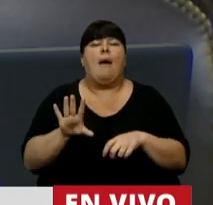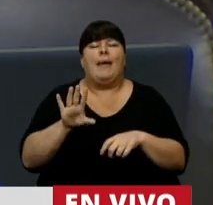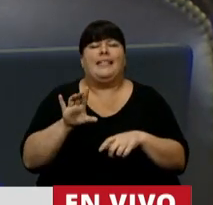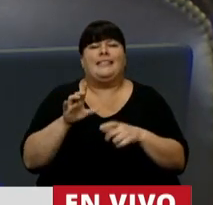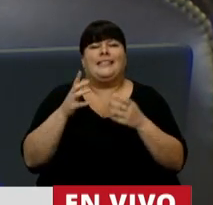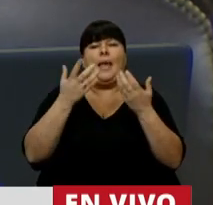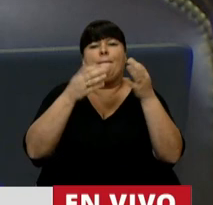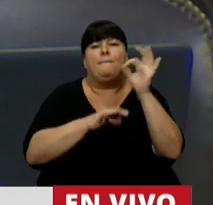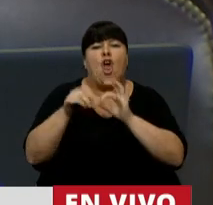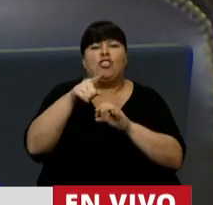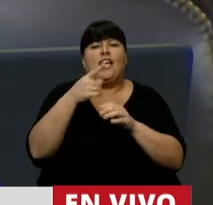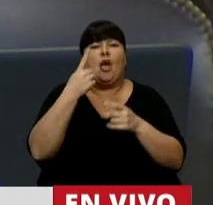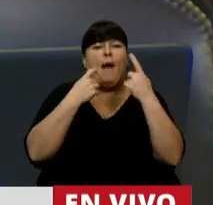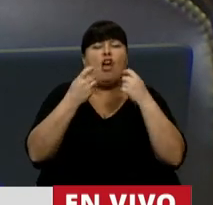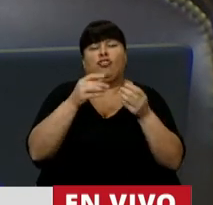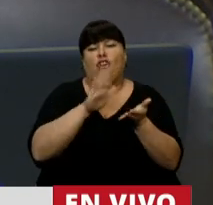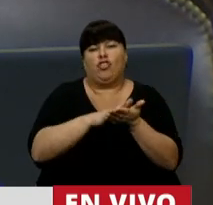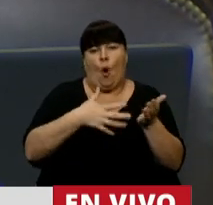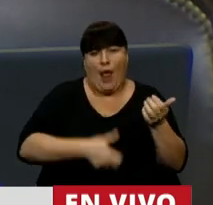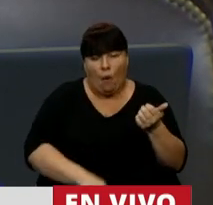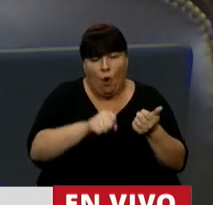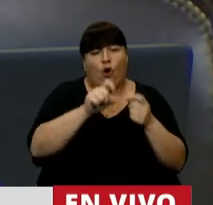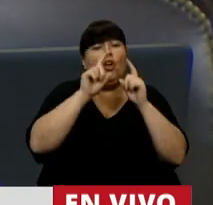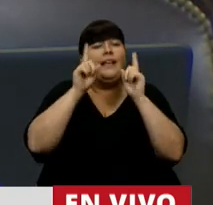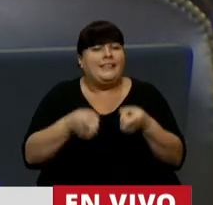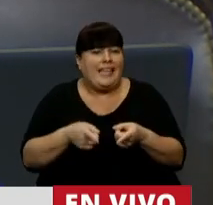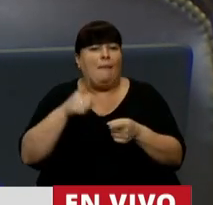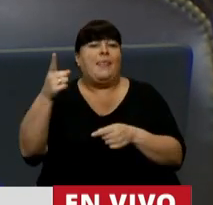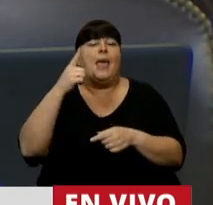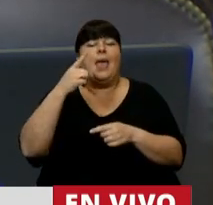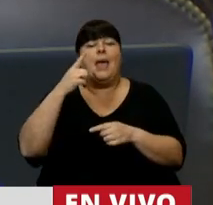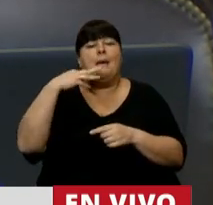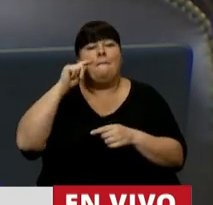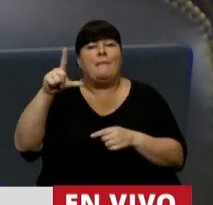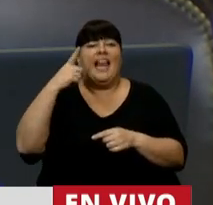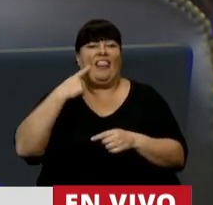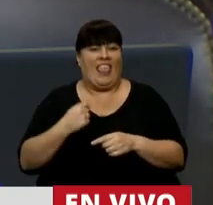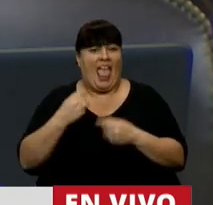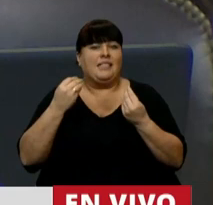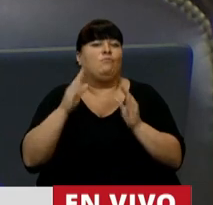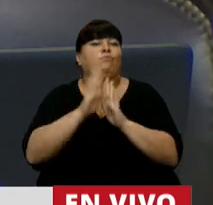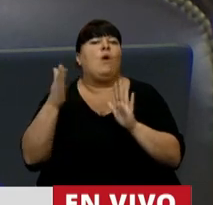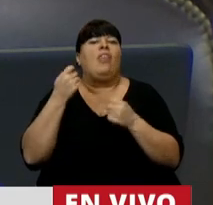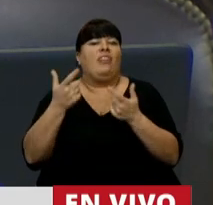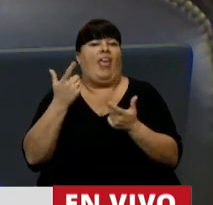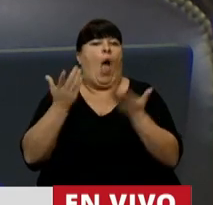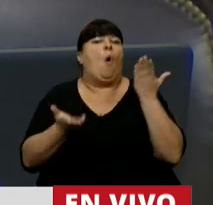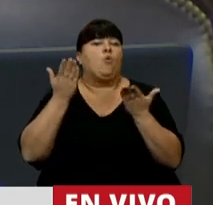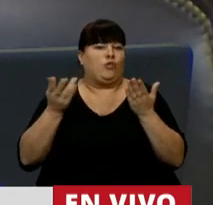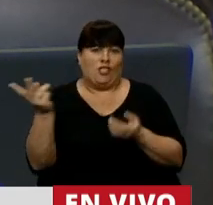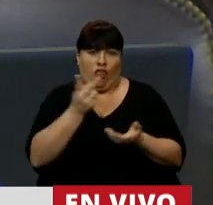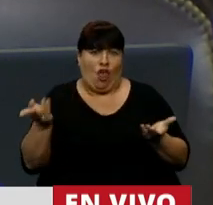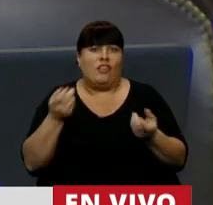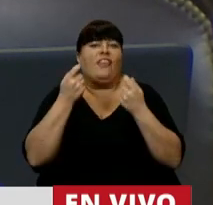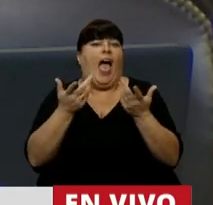proyecto de regulación de la interrupción voluntaria del embarazo, sino también el de los mil días, porque viene a ser justicia, ambos